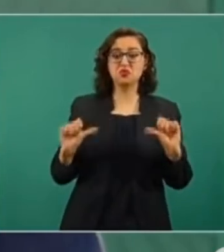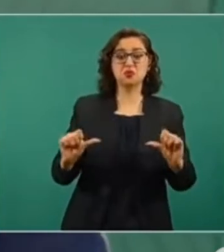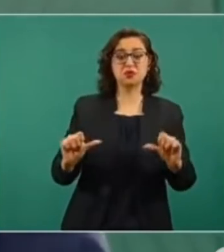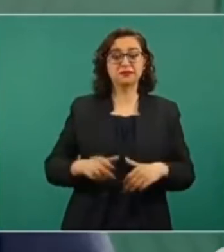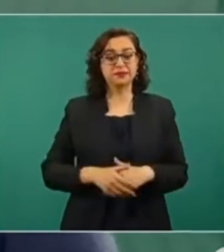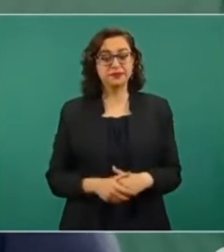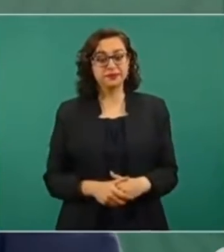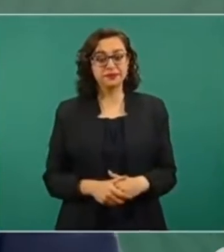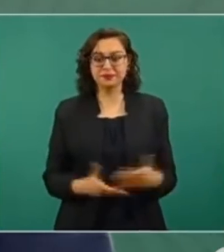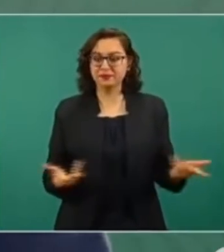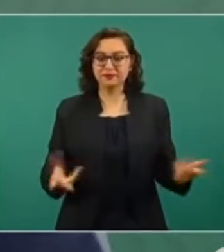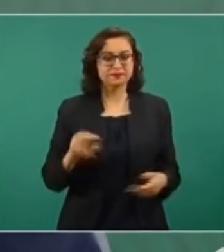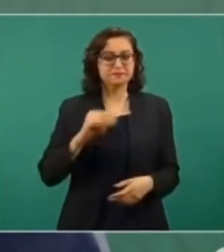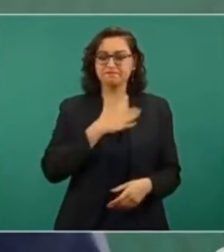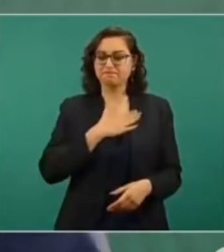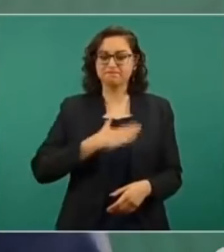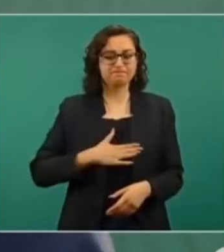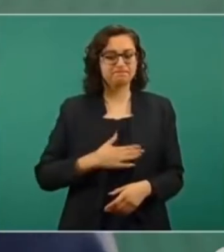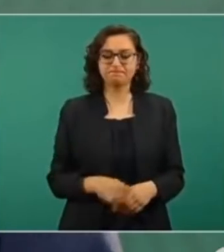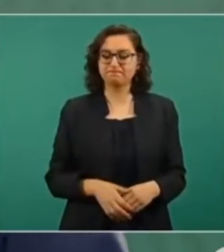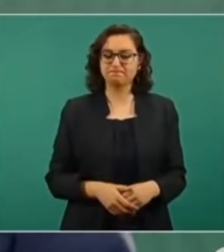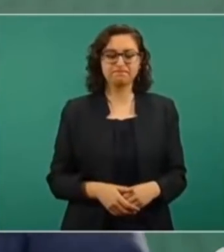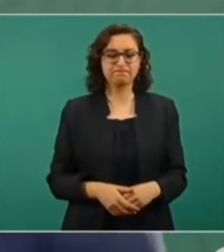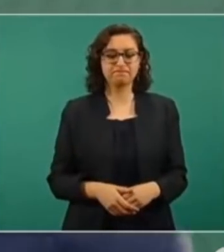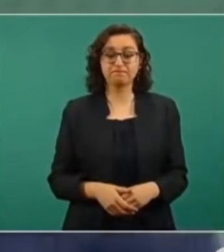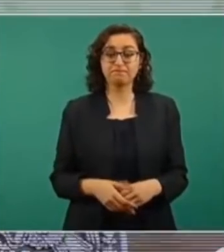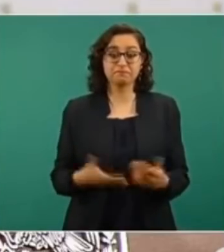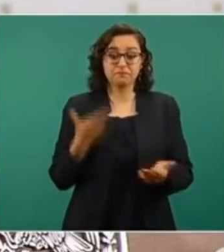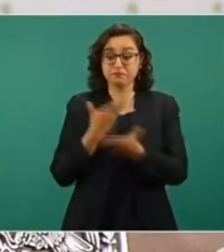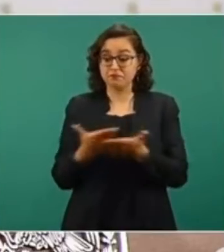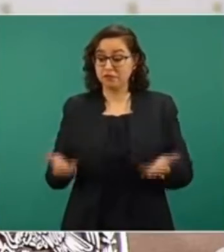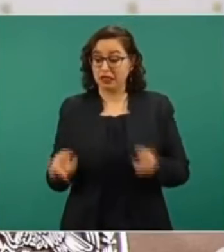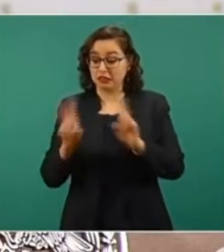Una gran injusticia. Pues es lo mismo,